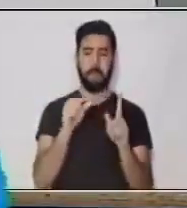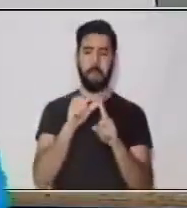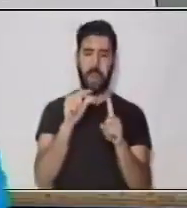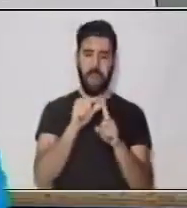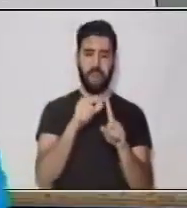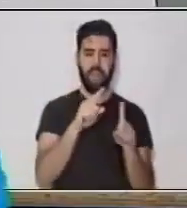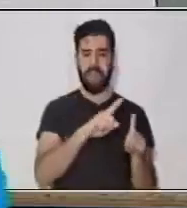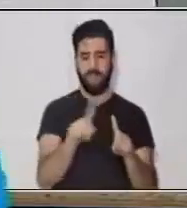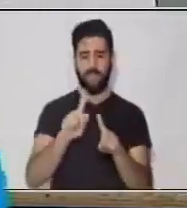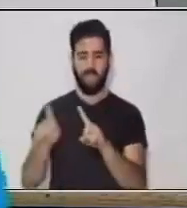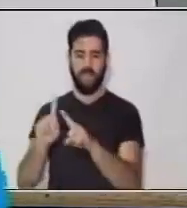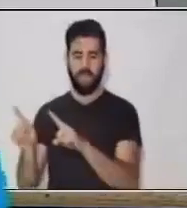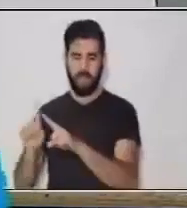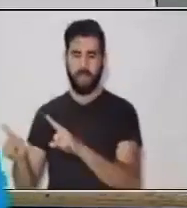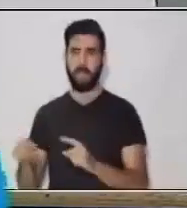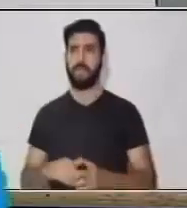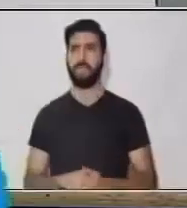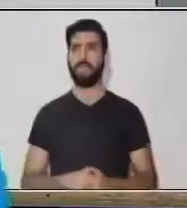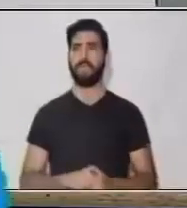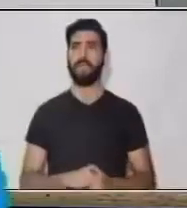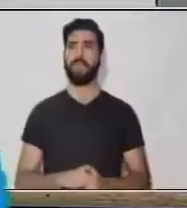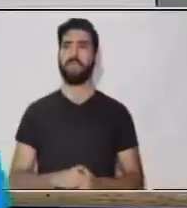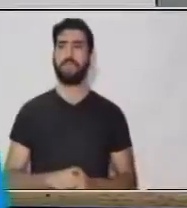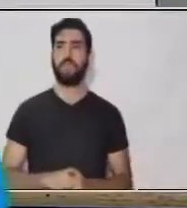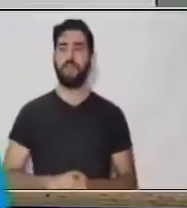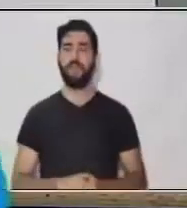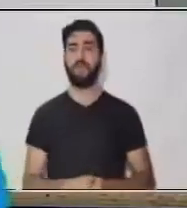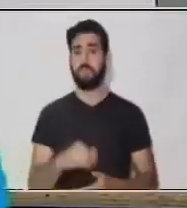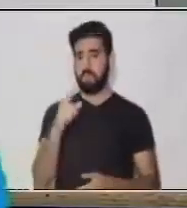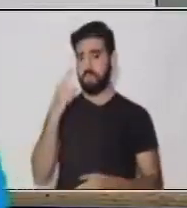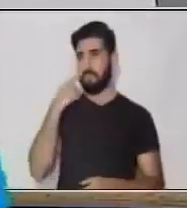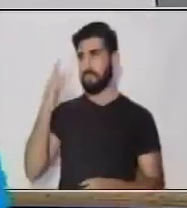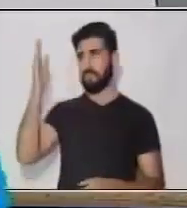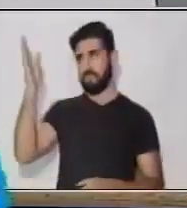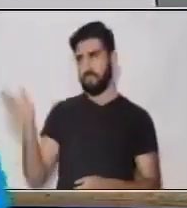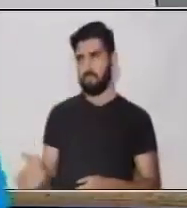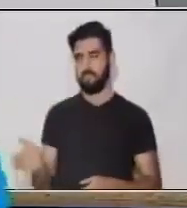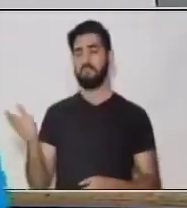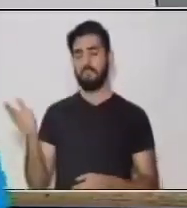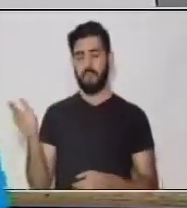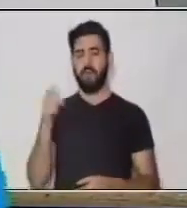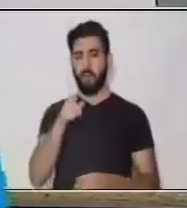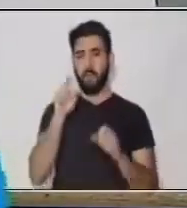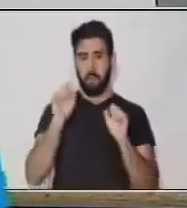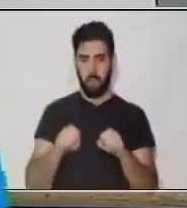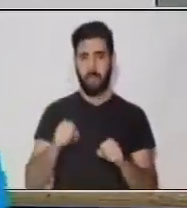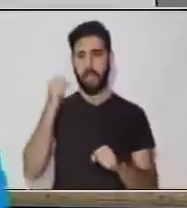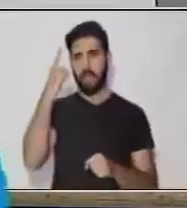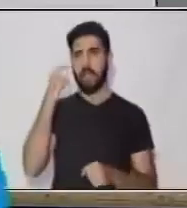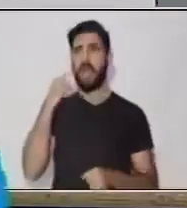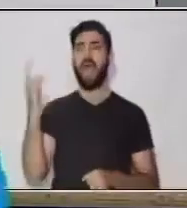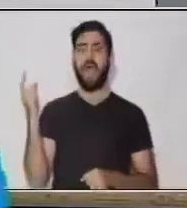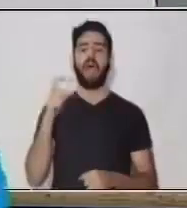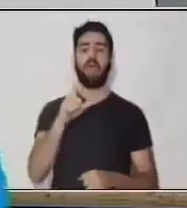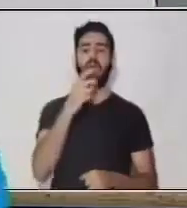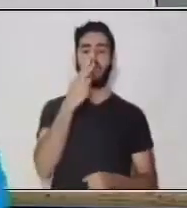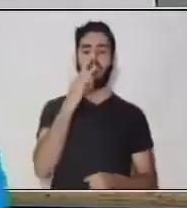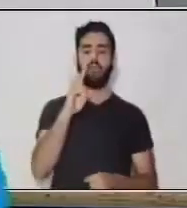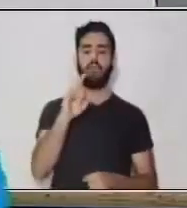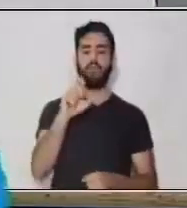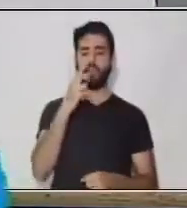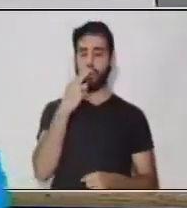Y tienen relación dentro de un texto. ¿Vean? Porque yo podría... Ustedes pueden entender en casa que chucho es un perro, ¿verdad?